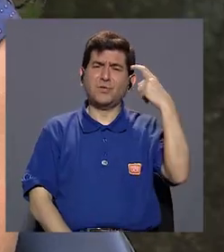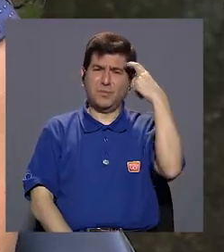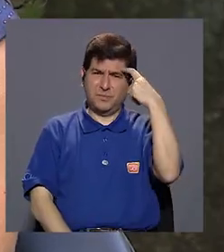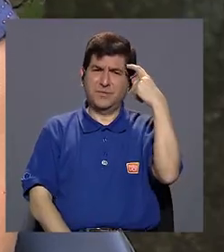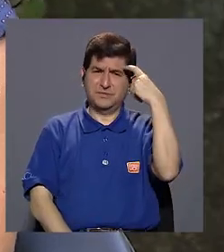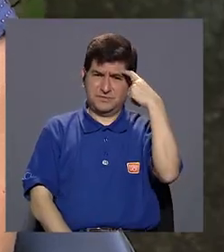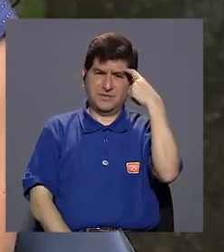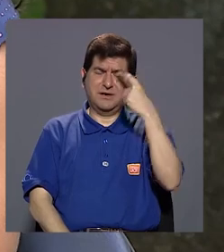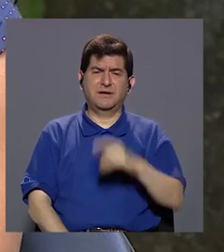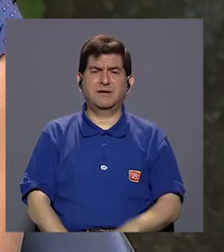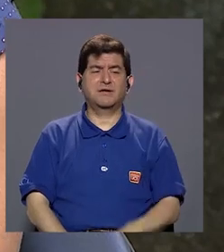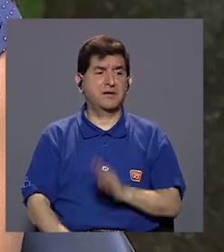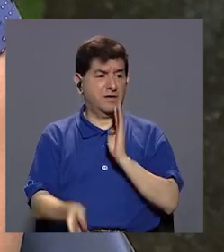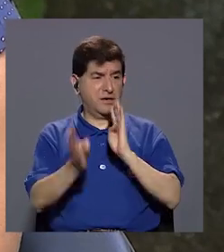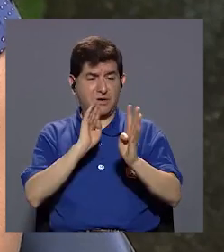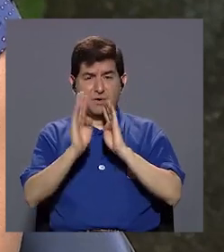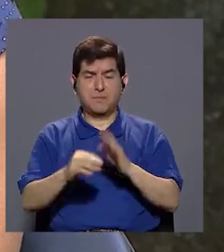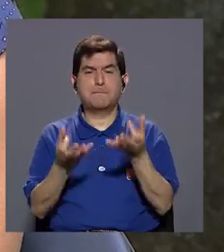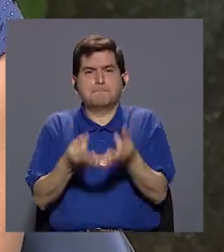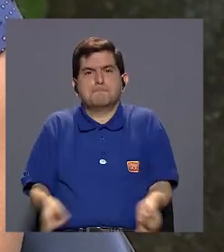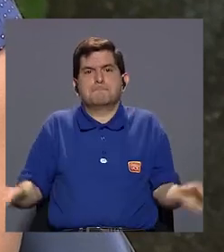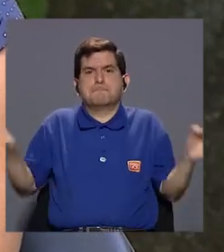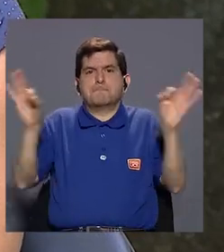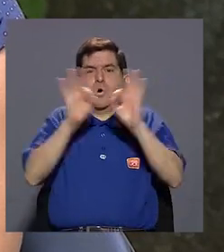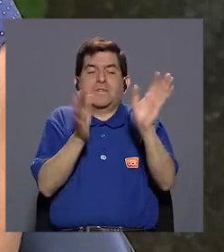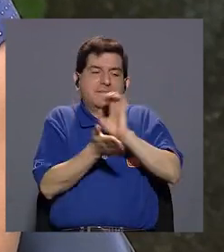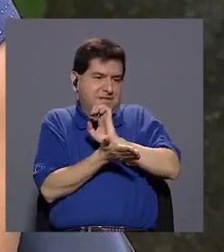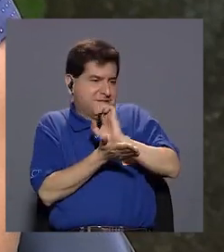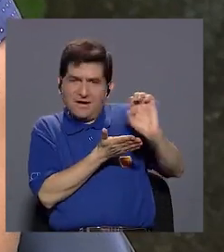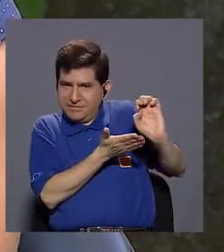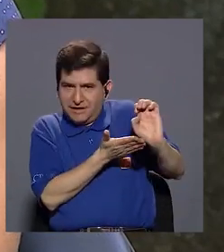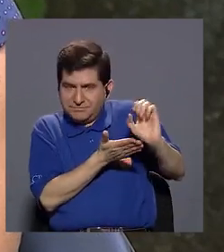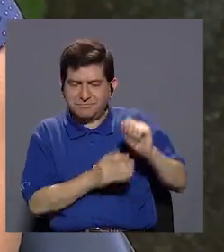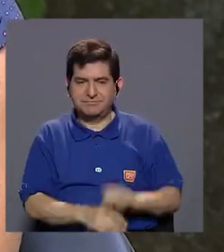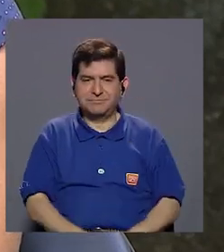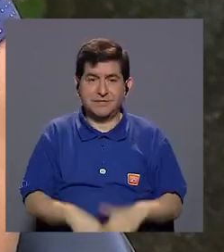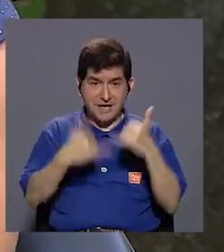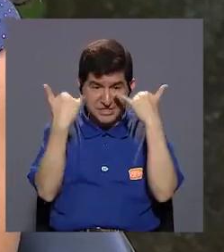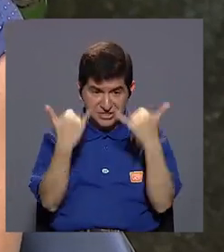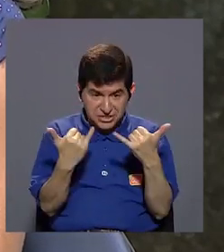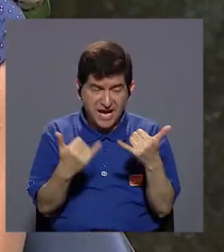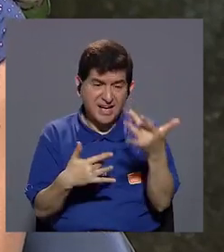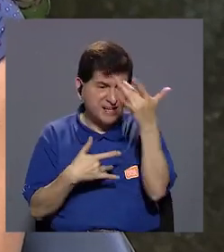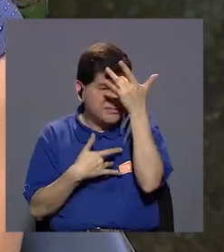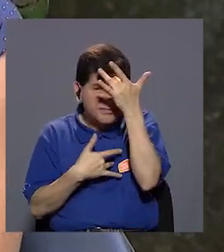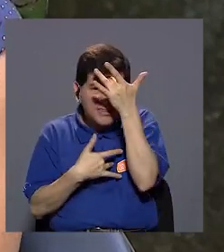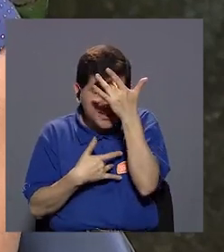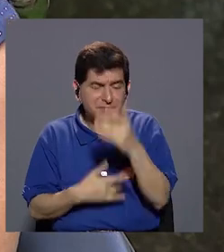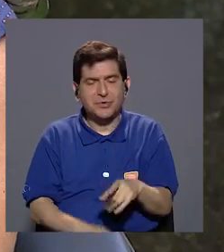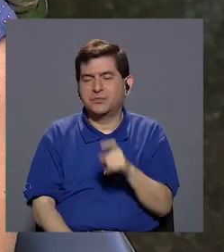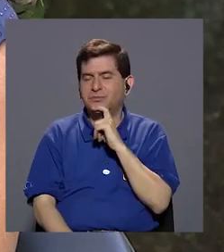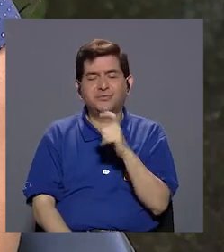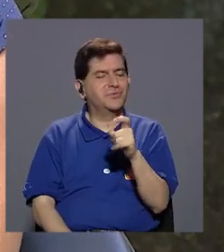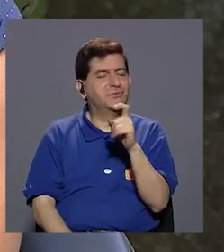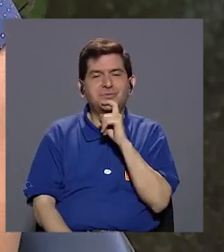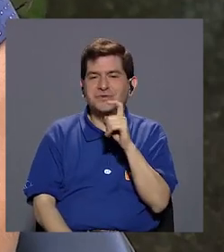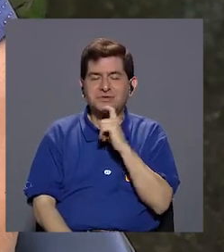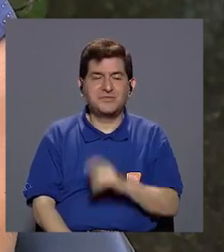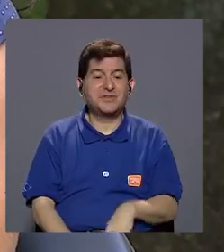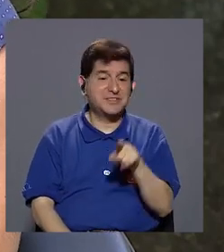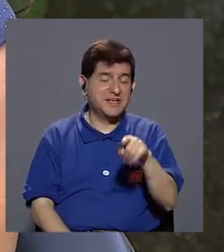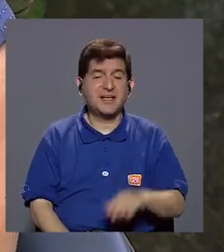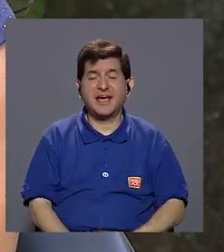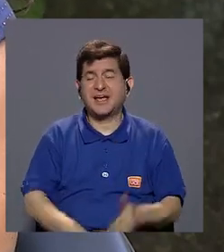pienso que, como hablábamos, lo más importante es prevenir, porque una vez que ya están enfermos es muy difícil a veces